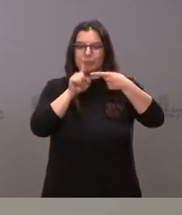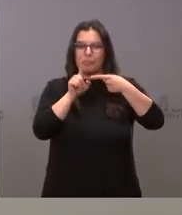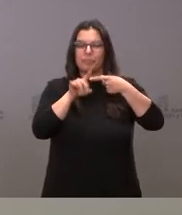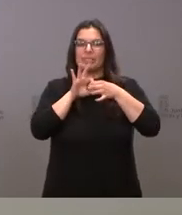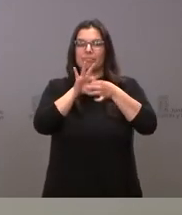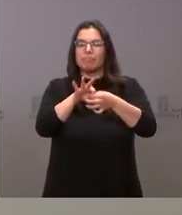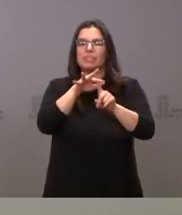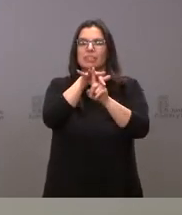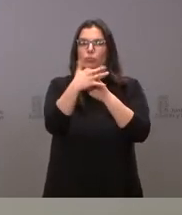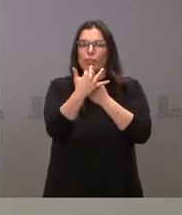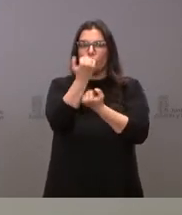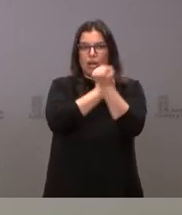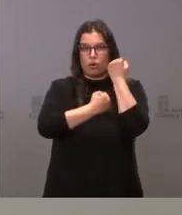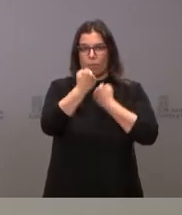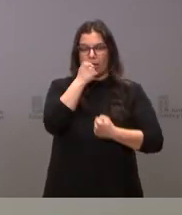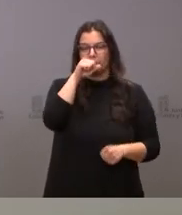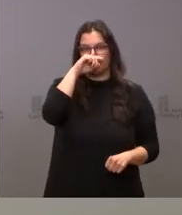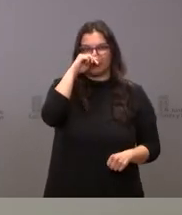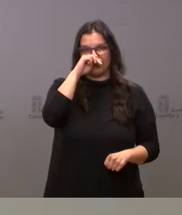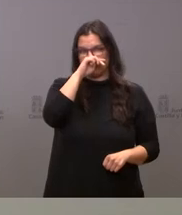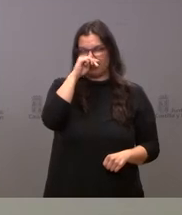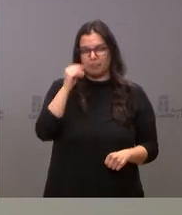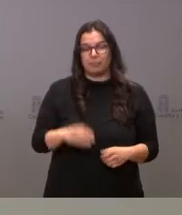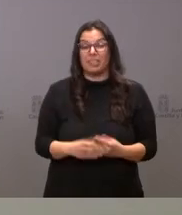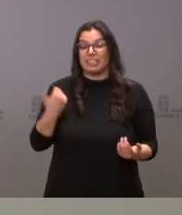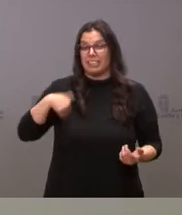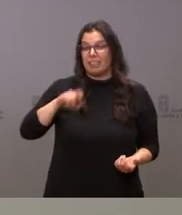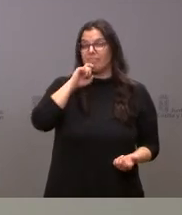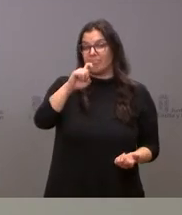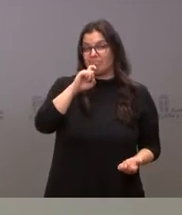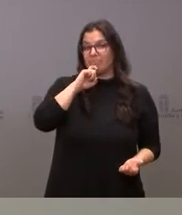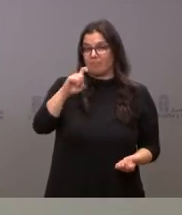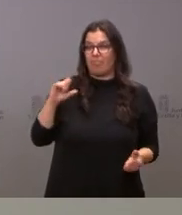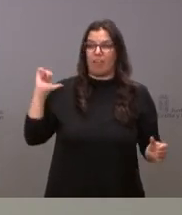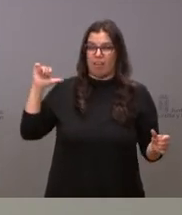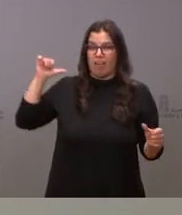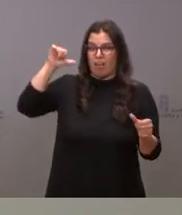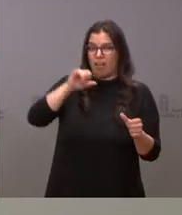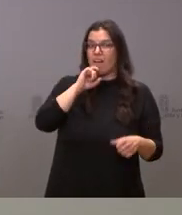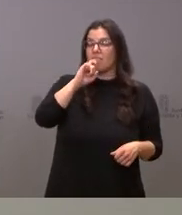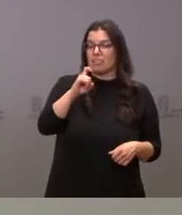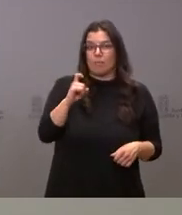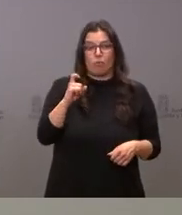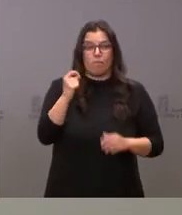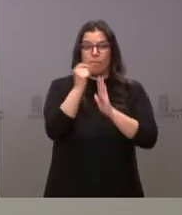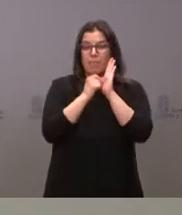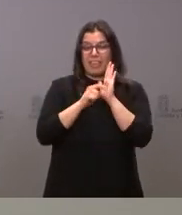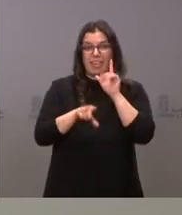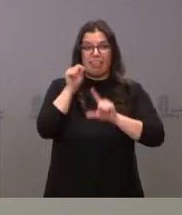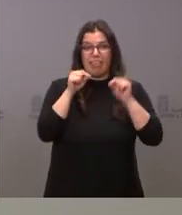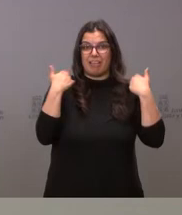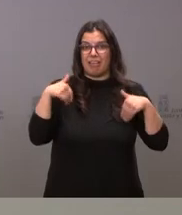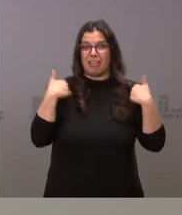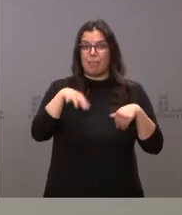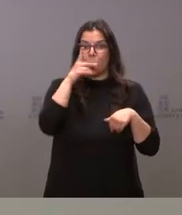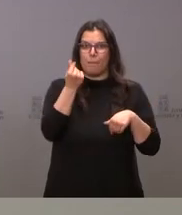situación económica. Ya veníamos diciendo desde hace bastantes meses la urgencia de tomar medidas en relación con el crecimiento